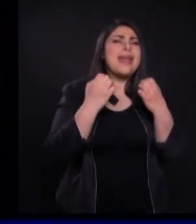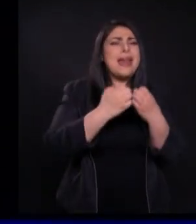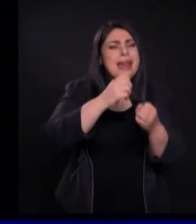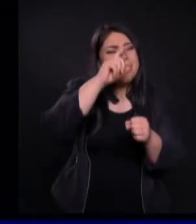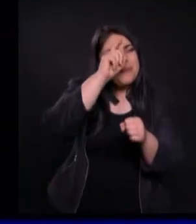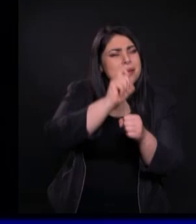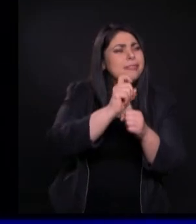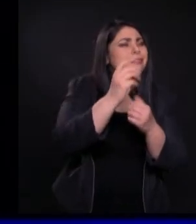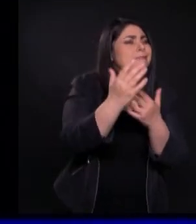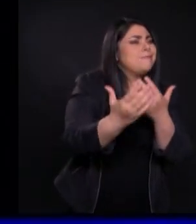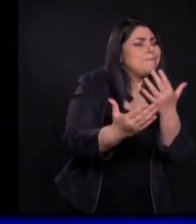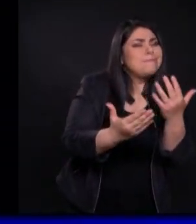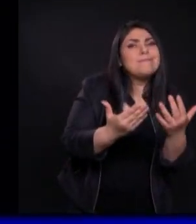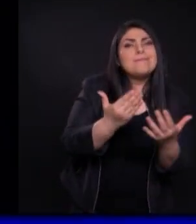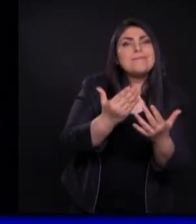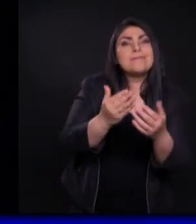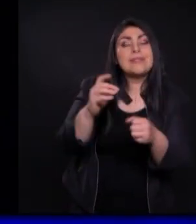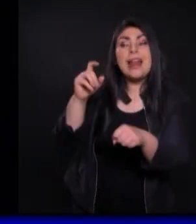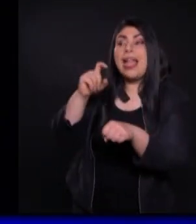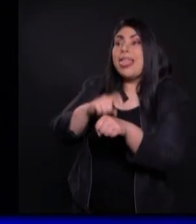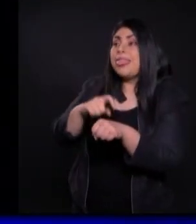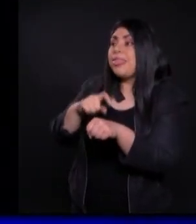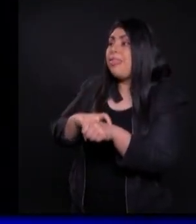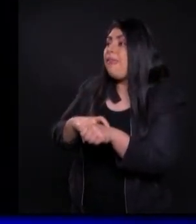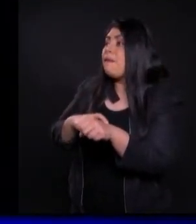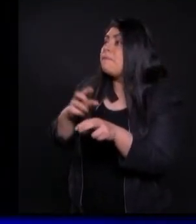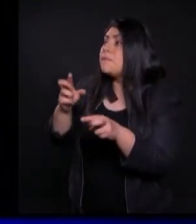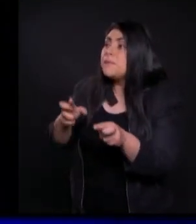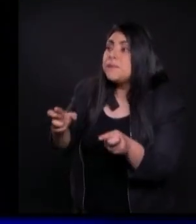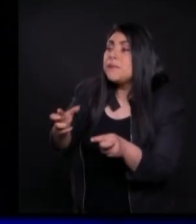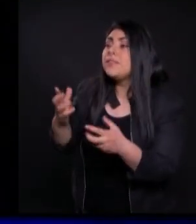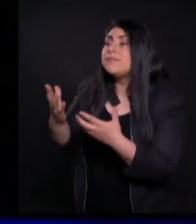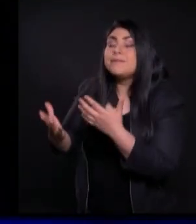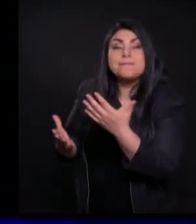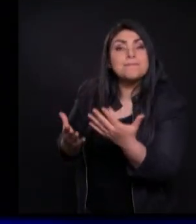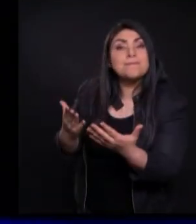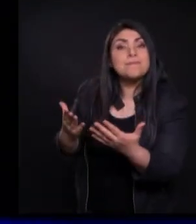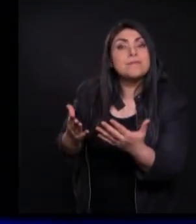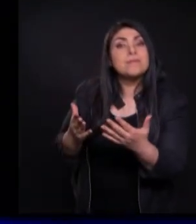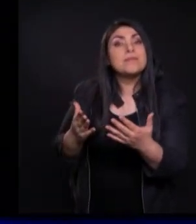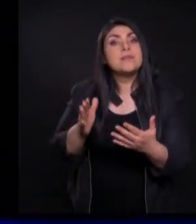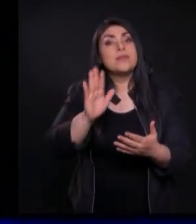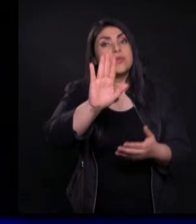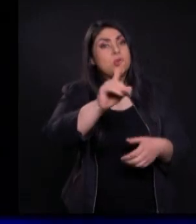Tiempo para tus clientes Dedícales tiempo Dales tiempo